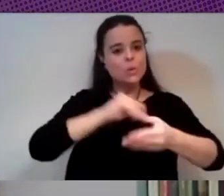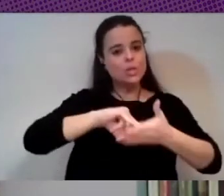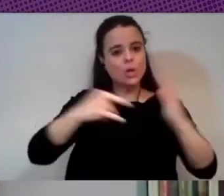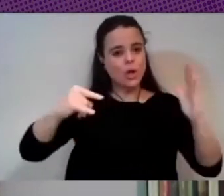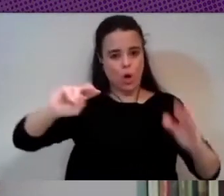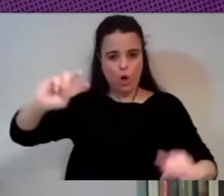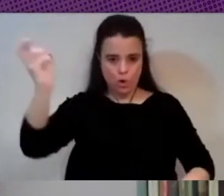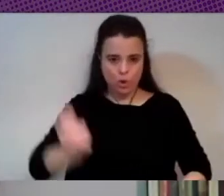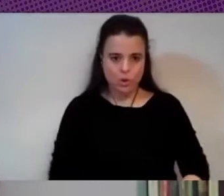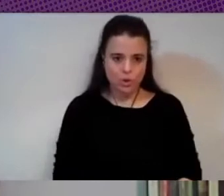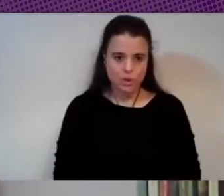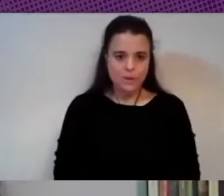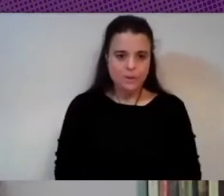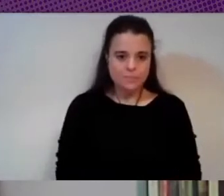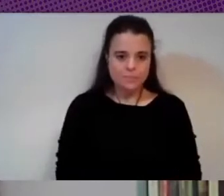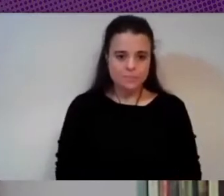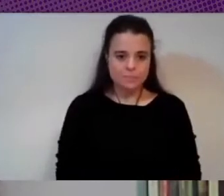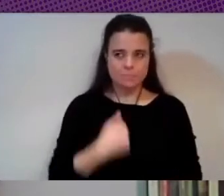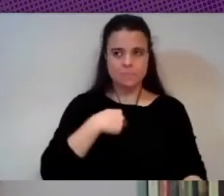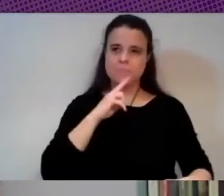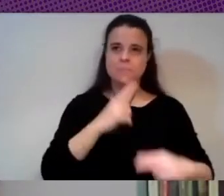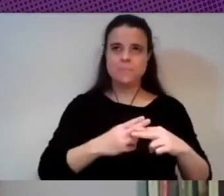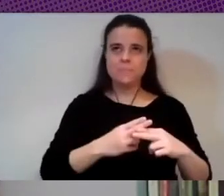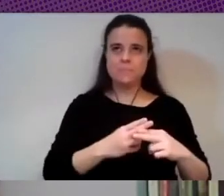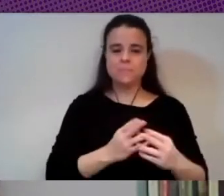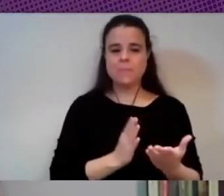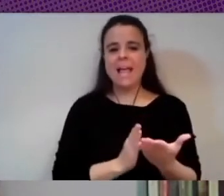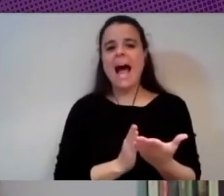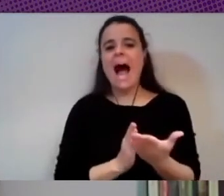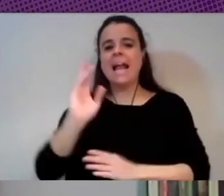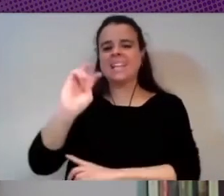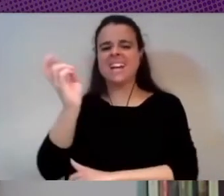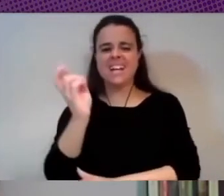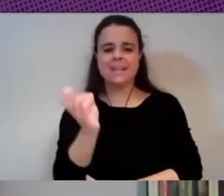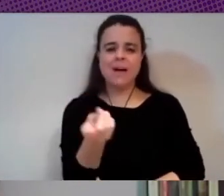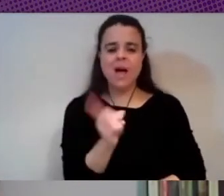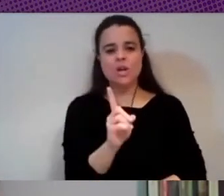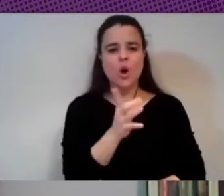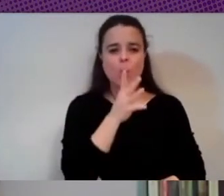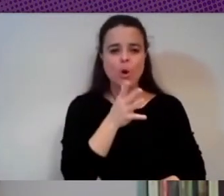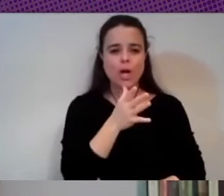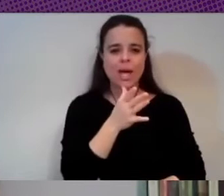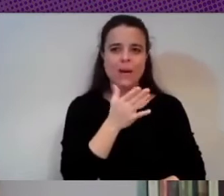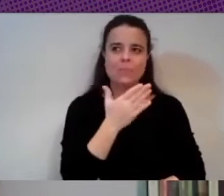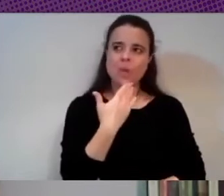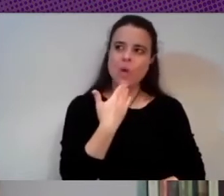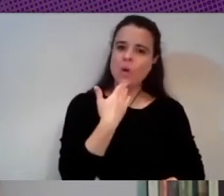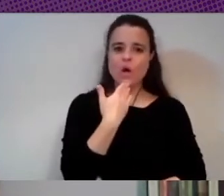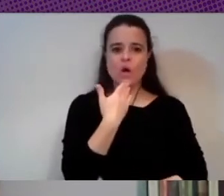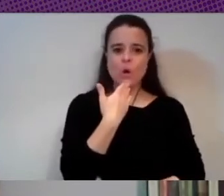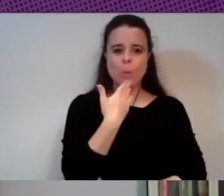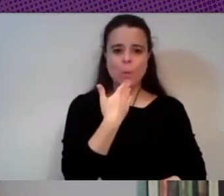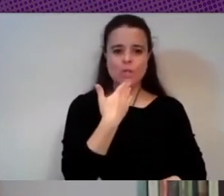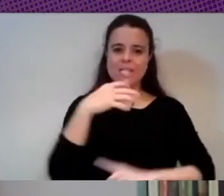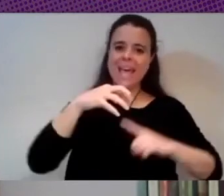no las voy a llamar alternativas porque si no implícitamente estamos naturalizando la hegemonía de